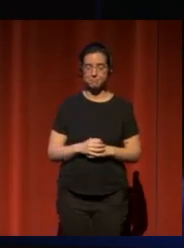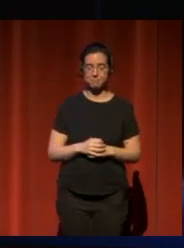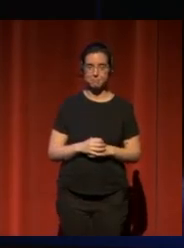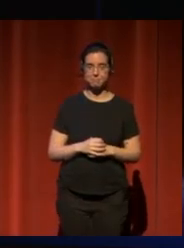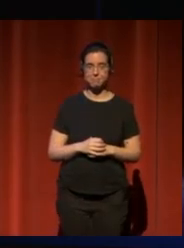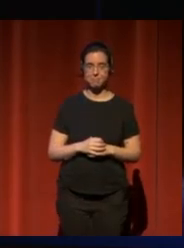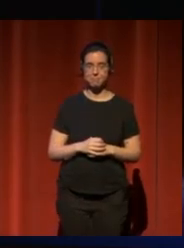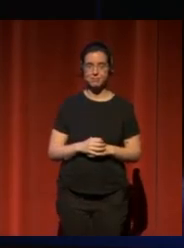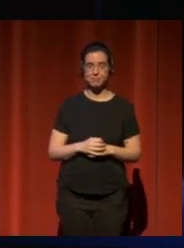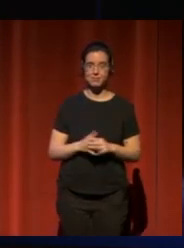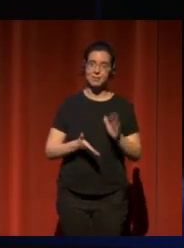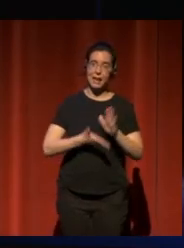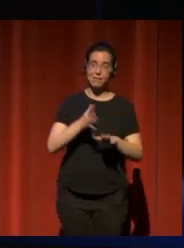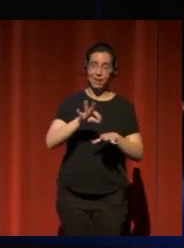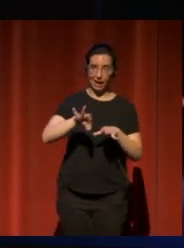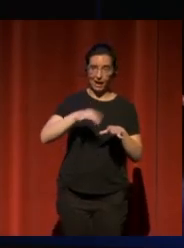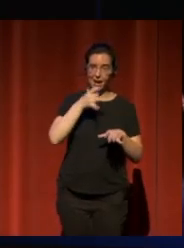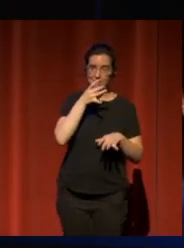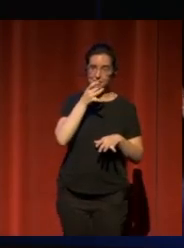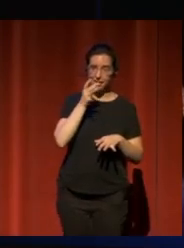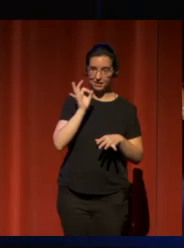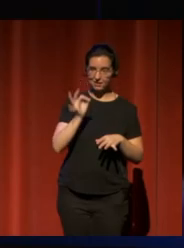¿Nos tomamos un café entonces? Gracias.